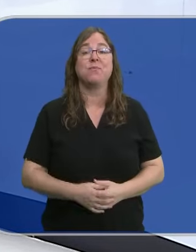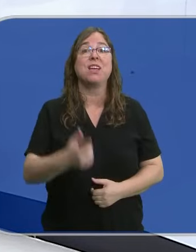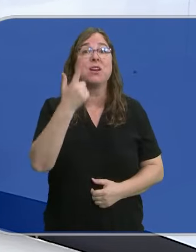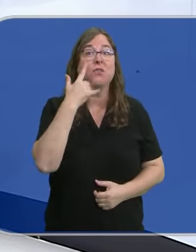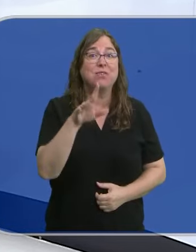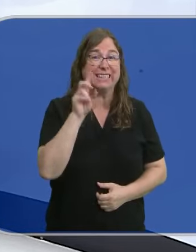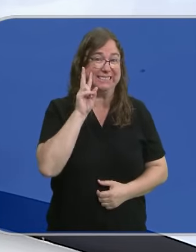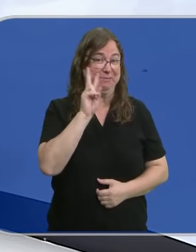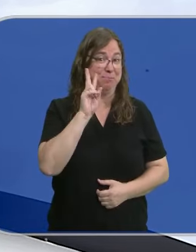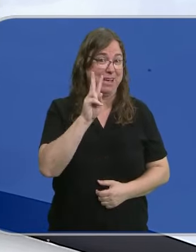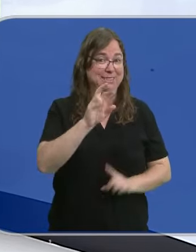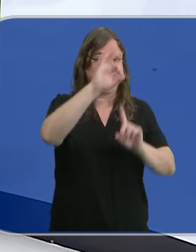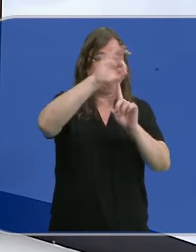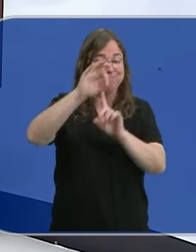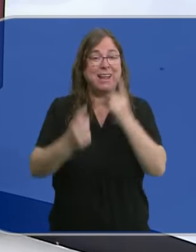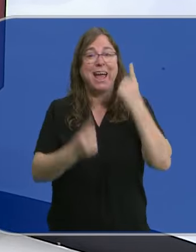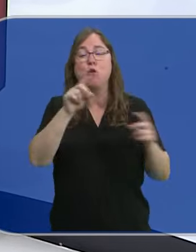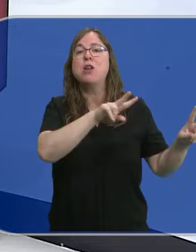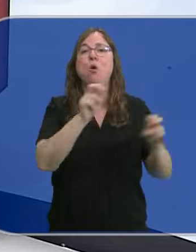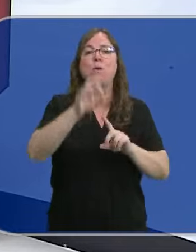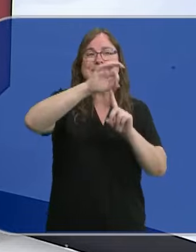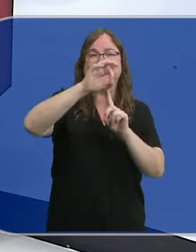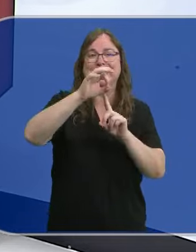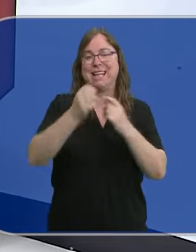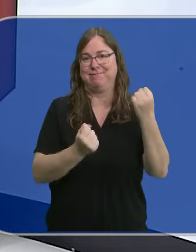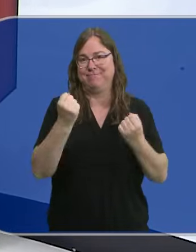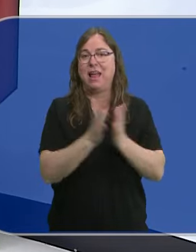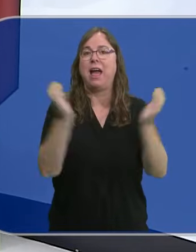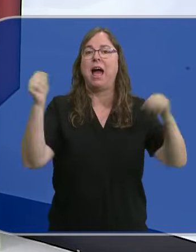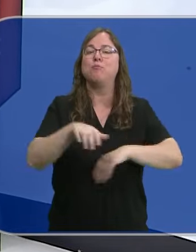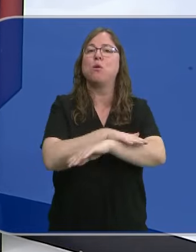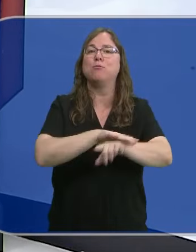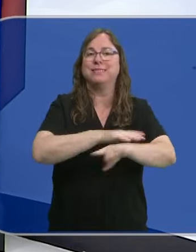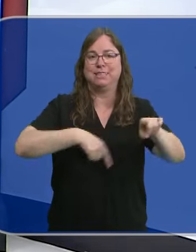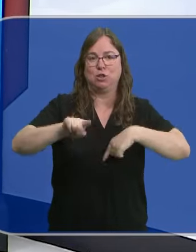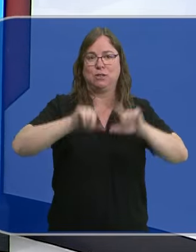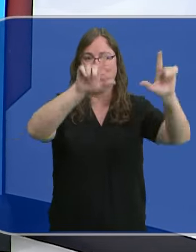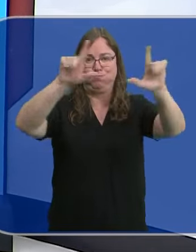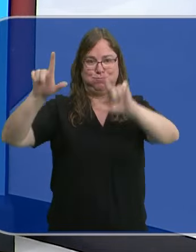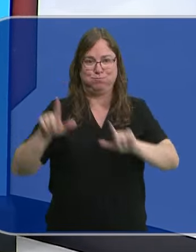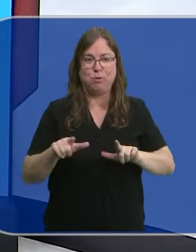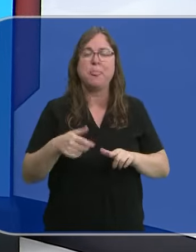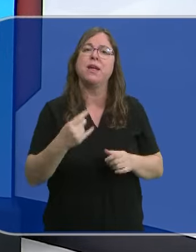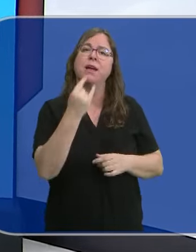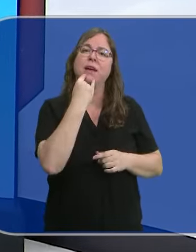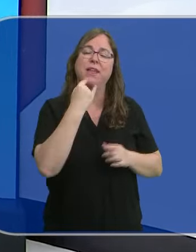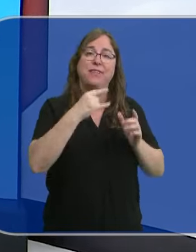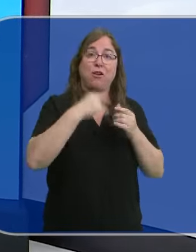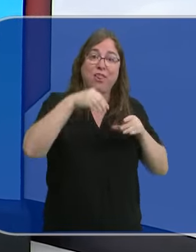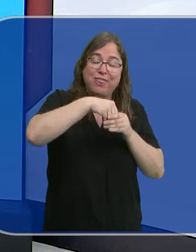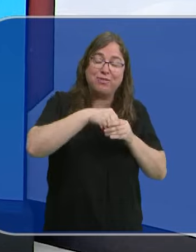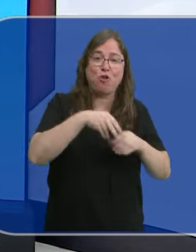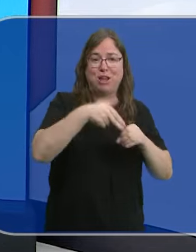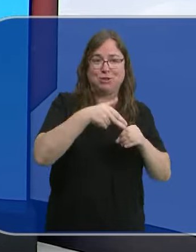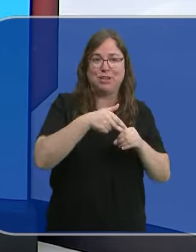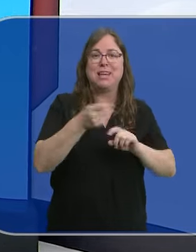Fíjense, estas que van a ver son algunas de las nuevas señales de tráfico que ha aprobado el Ministerio de Transportes. Puntos de recarga eléctrica dentro de estaciones de